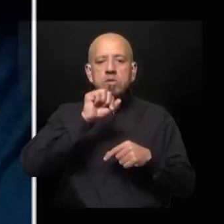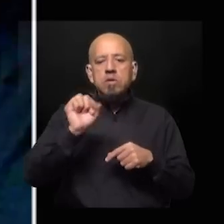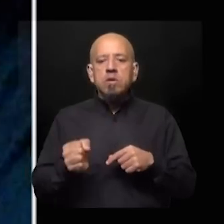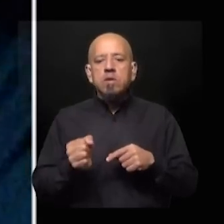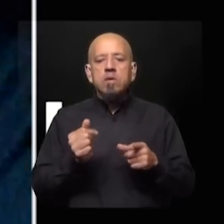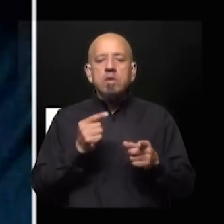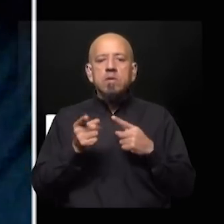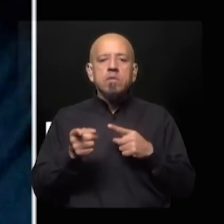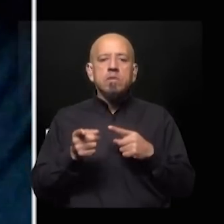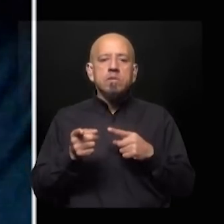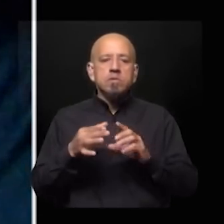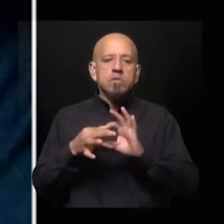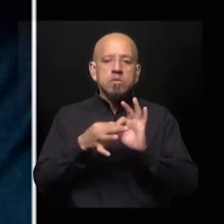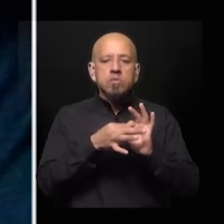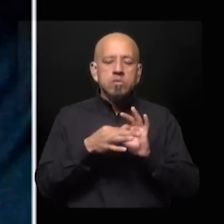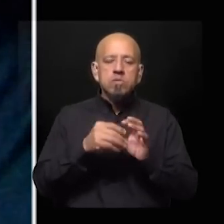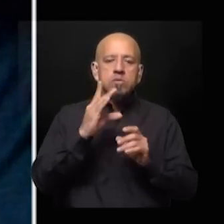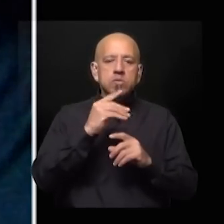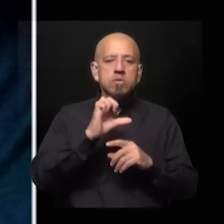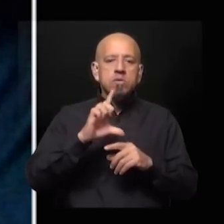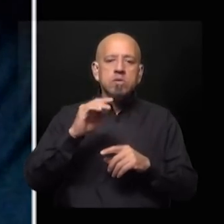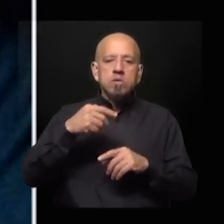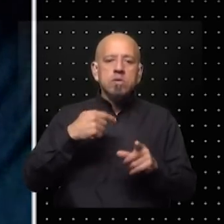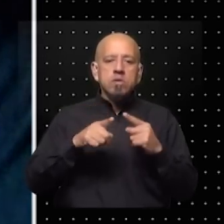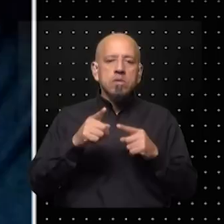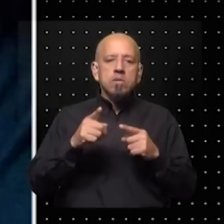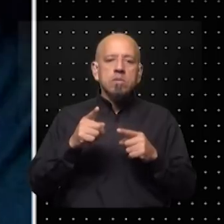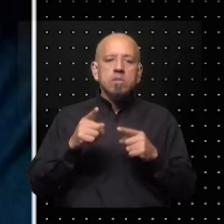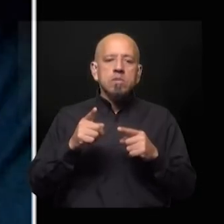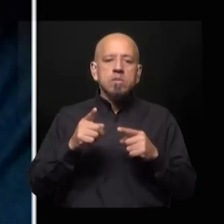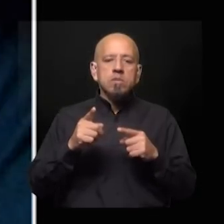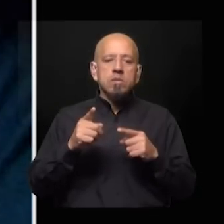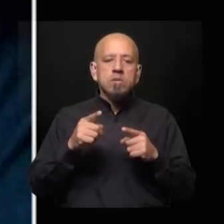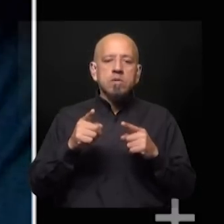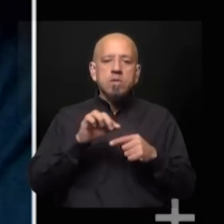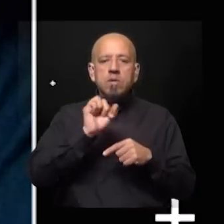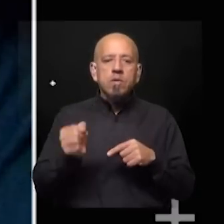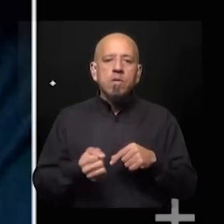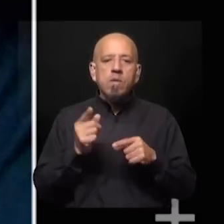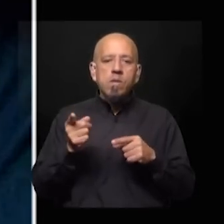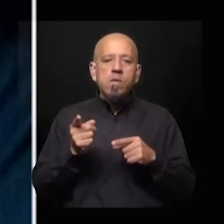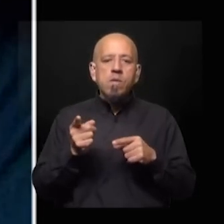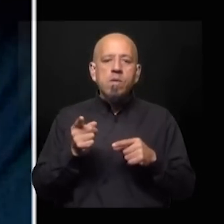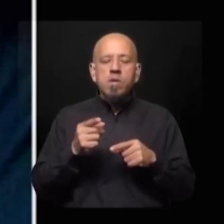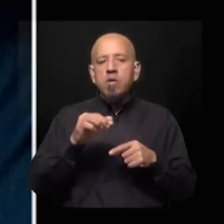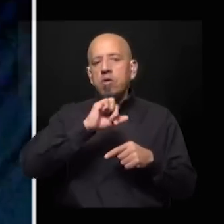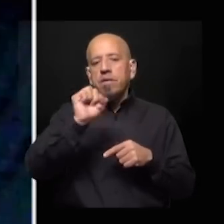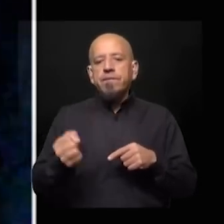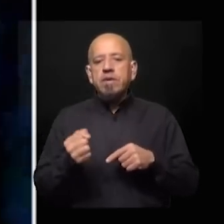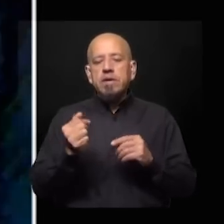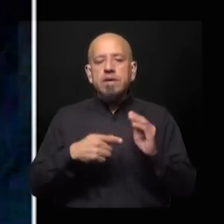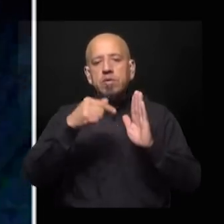como la Unión del Magreb o la zona de África Occidental o de África Oriental, o